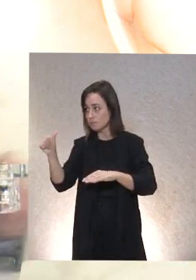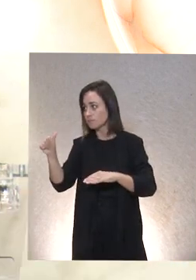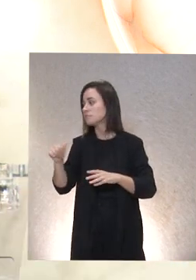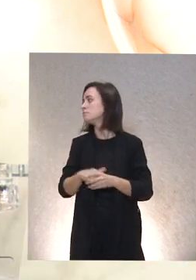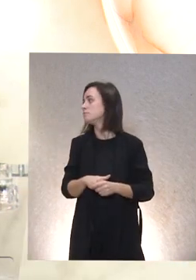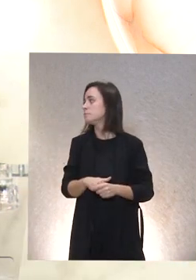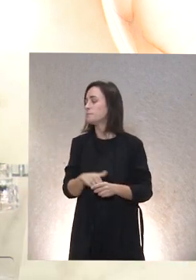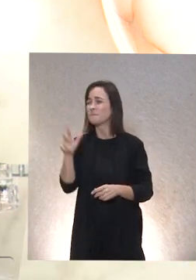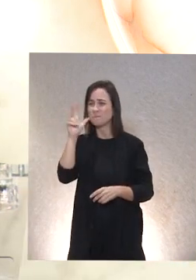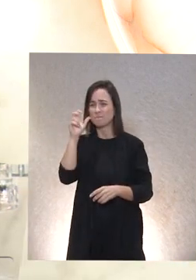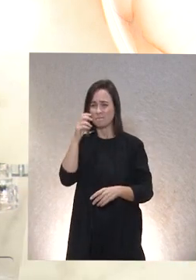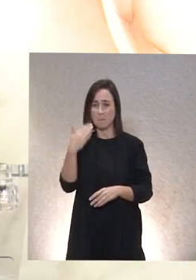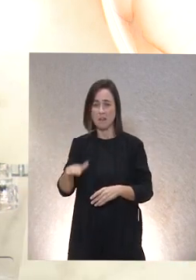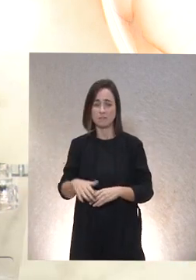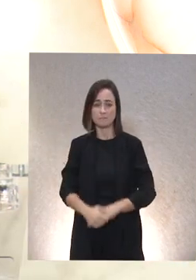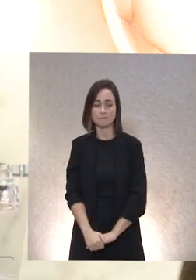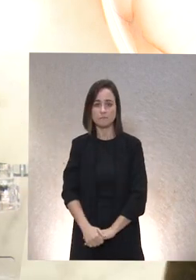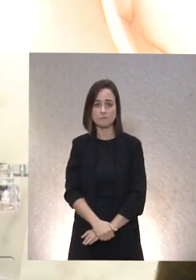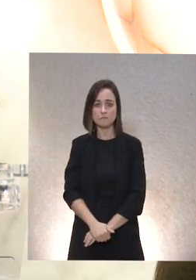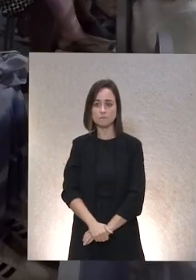les dejo con la presidenta de Plena Inclusión España